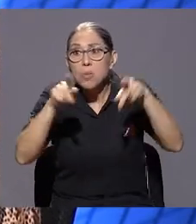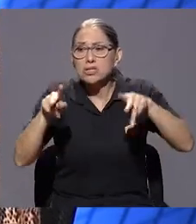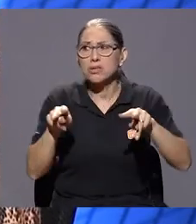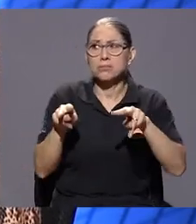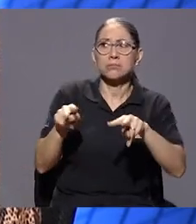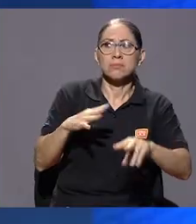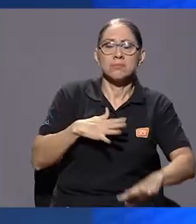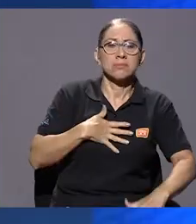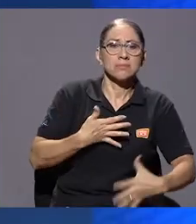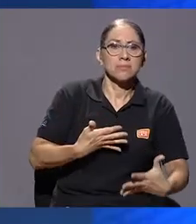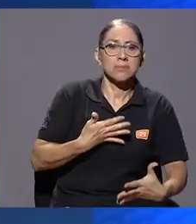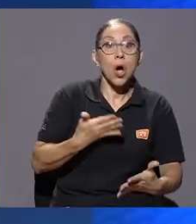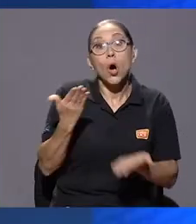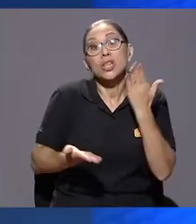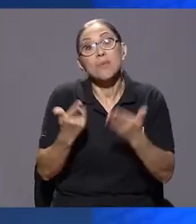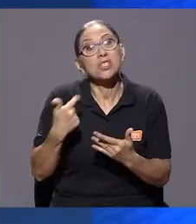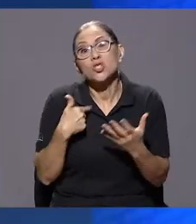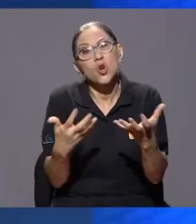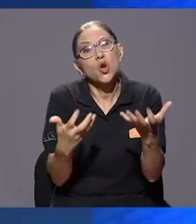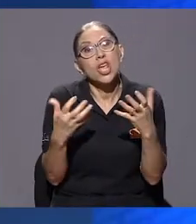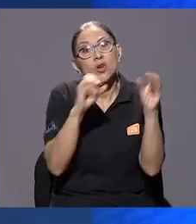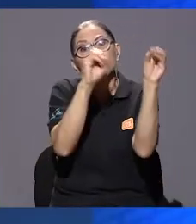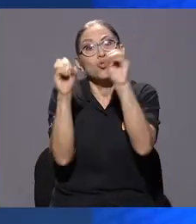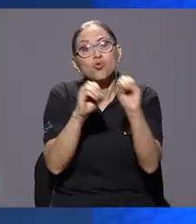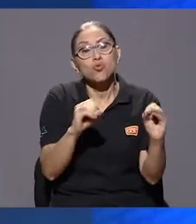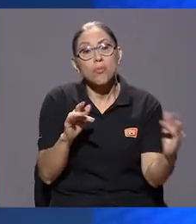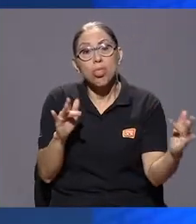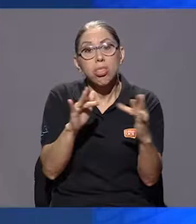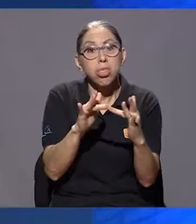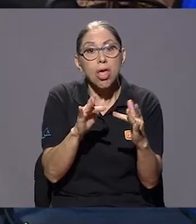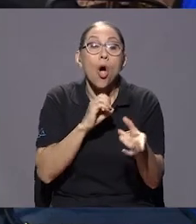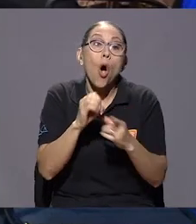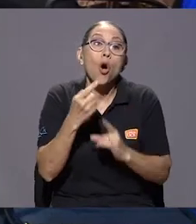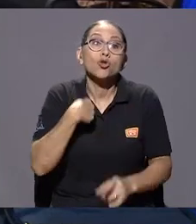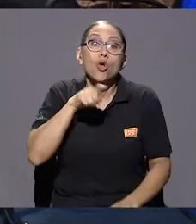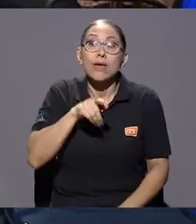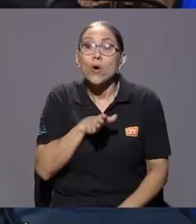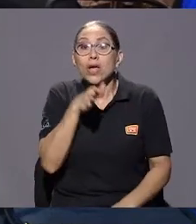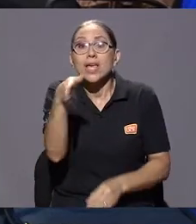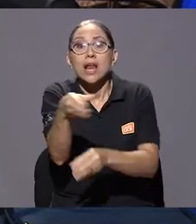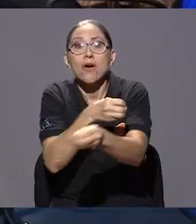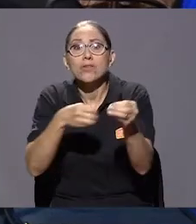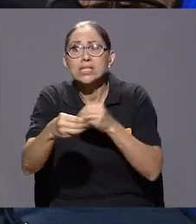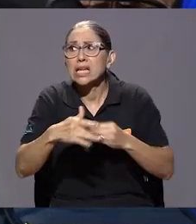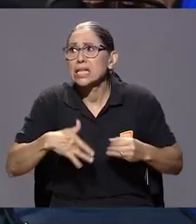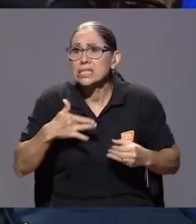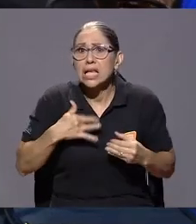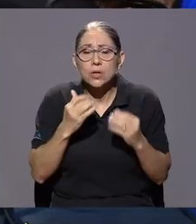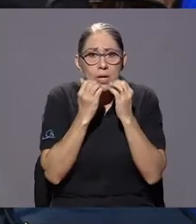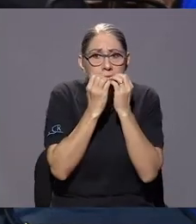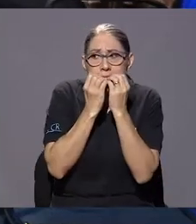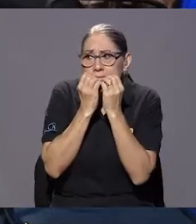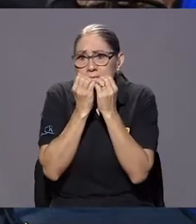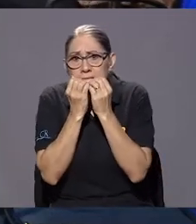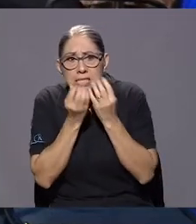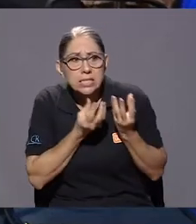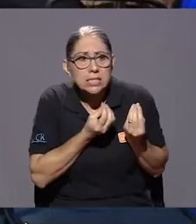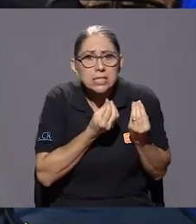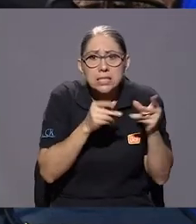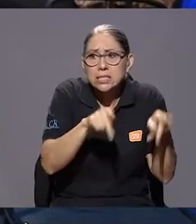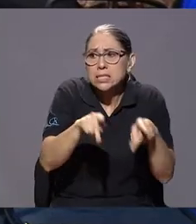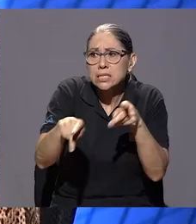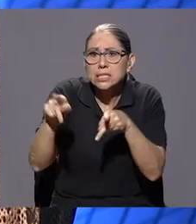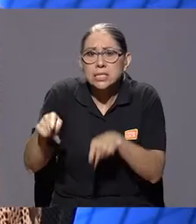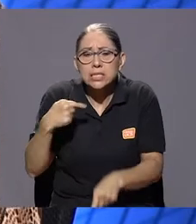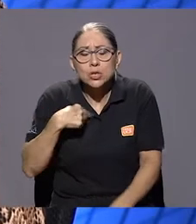reuniones por Zoom, o cuando tengo que ir a la oficina me siento súper ansioso porque me da miedo la gente, porque siento temor, porque paso muy molesto, porque paso muy